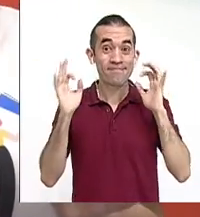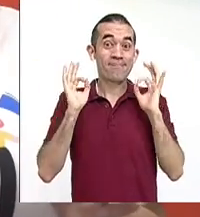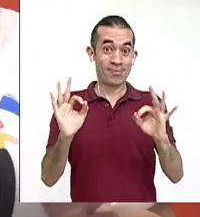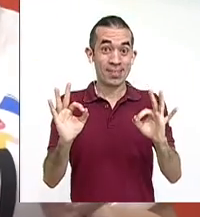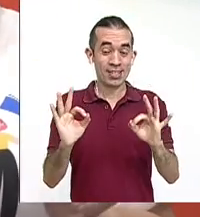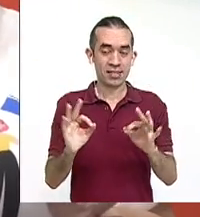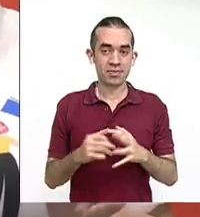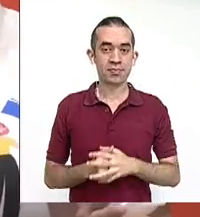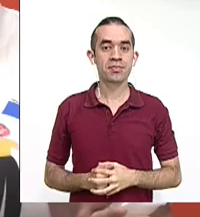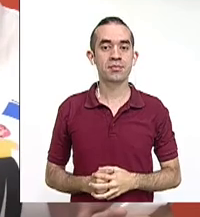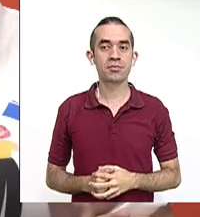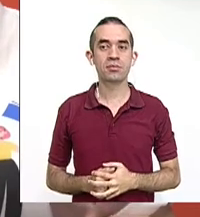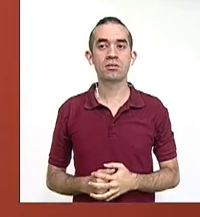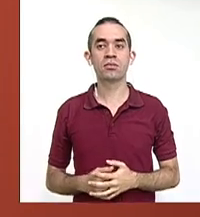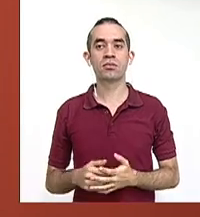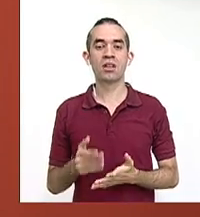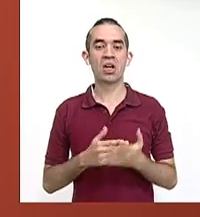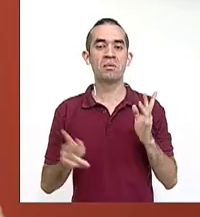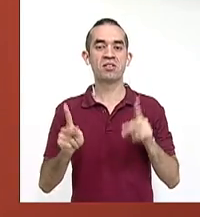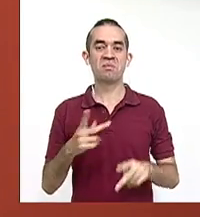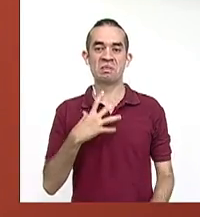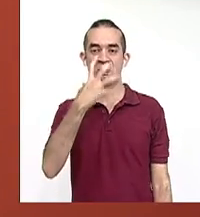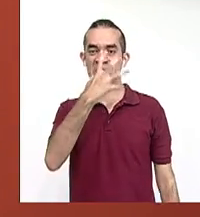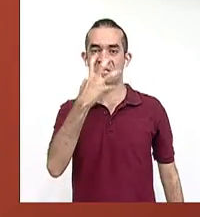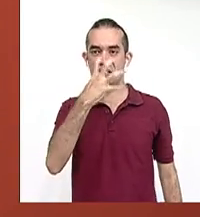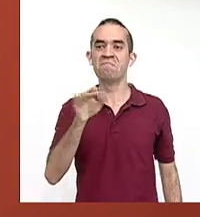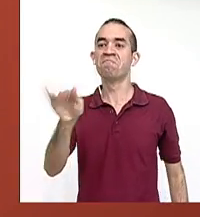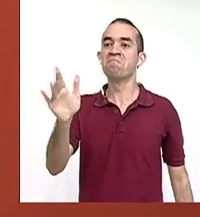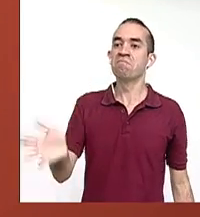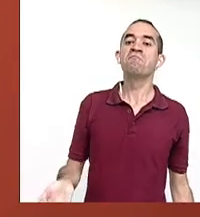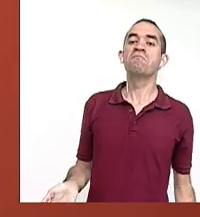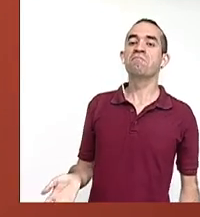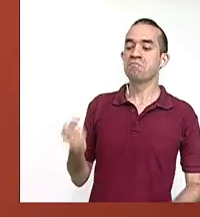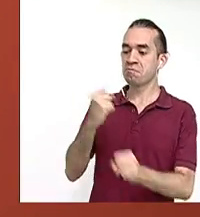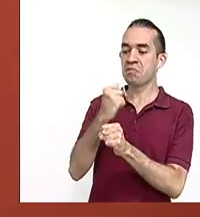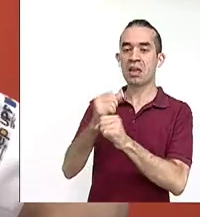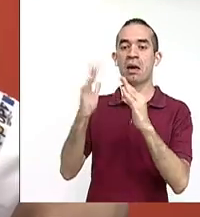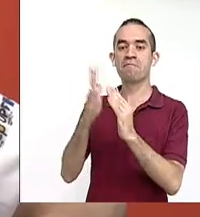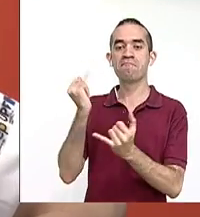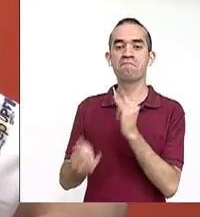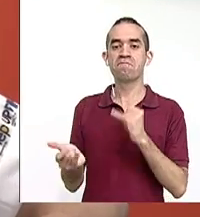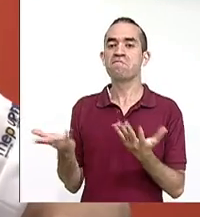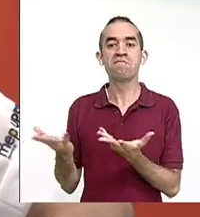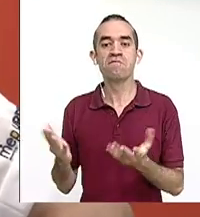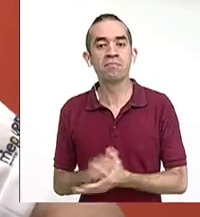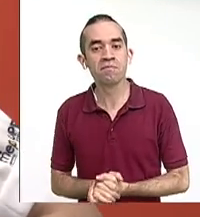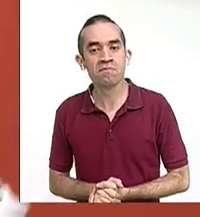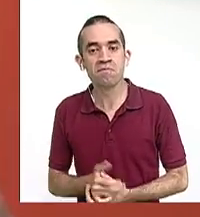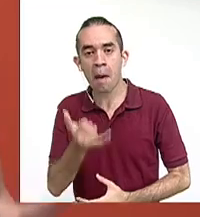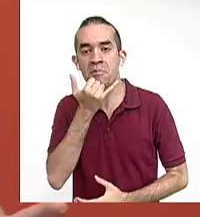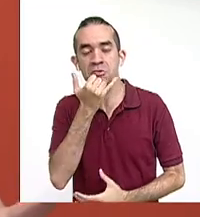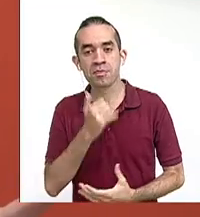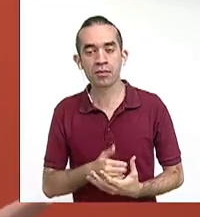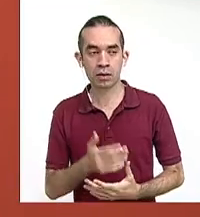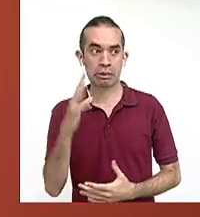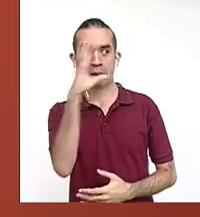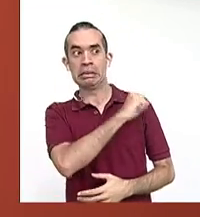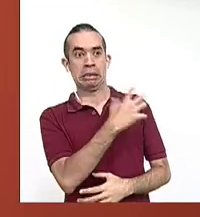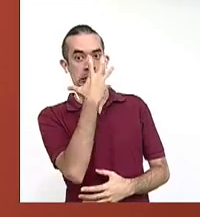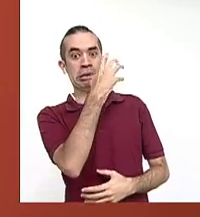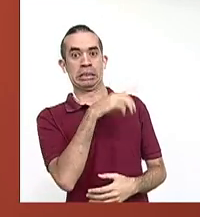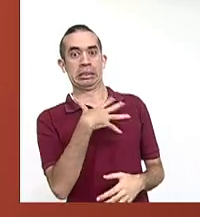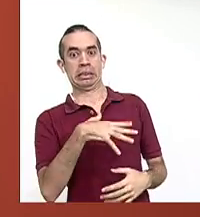mientras que cuando alguien está bravo dice, Paola, ¿qué pasó que no terminó la tarea? Una sabe que esa persona está molesta.